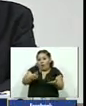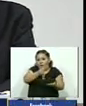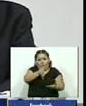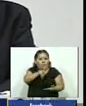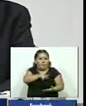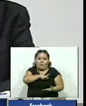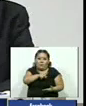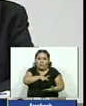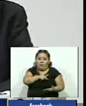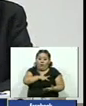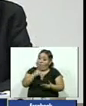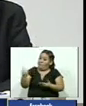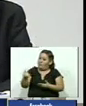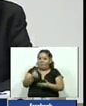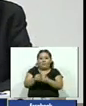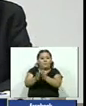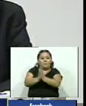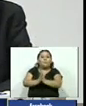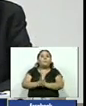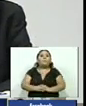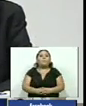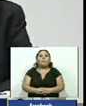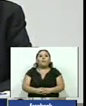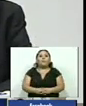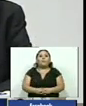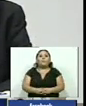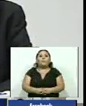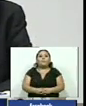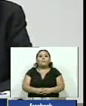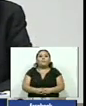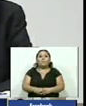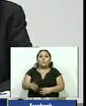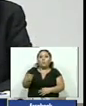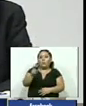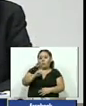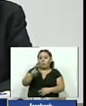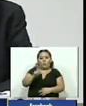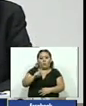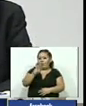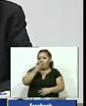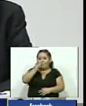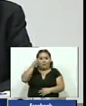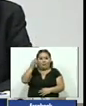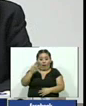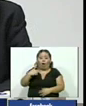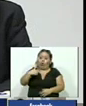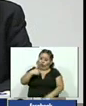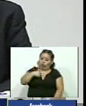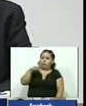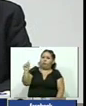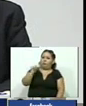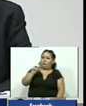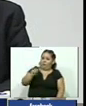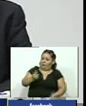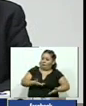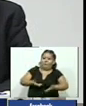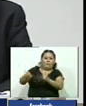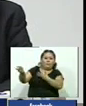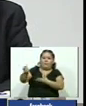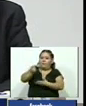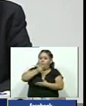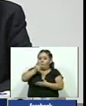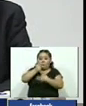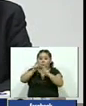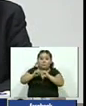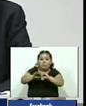personales de solicitantes no es cierto que este servidor haya autorizado algún tipo de información que no